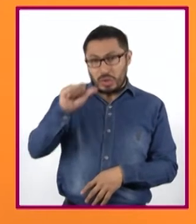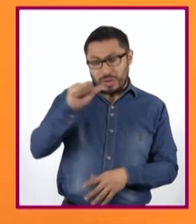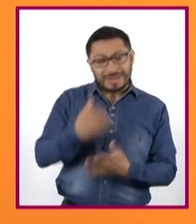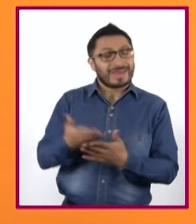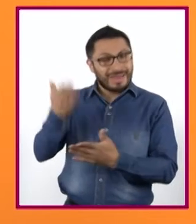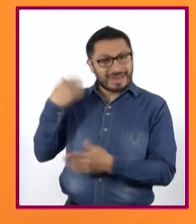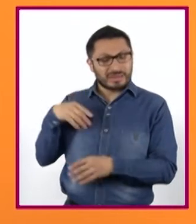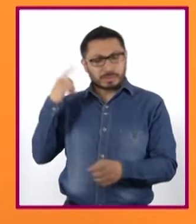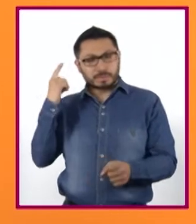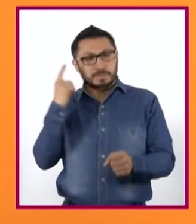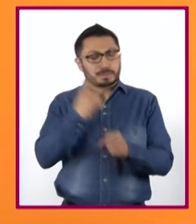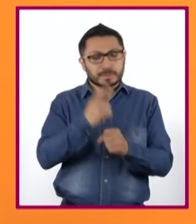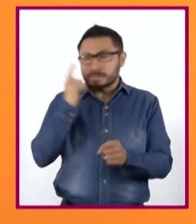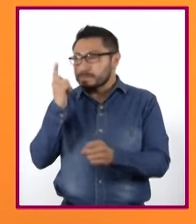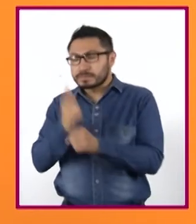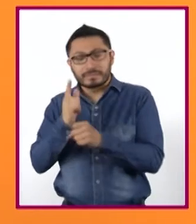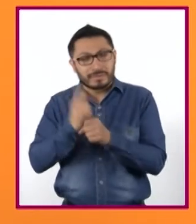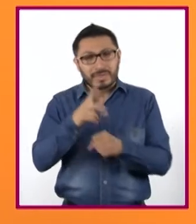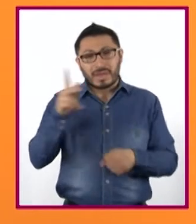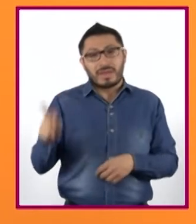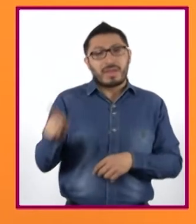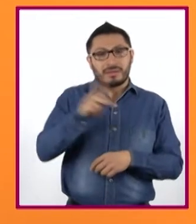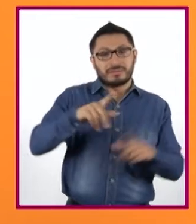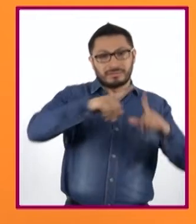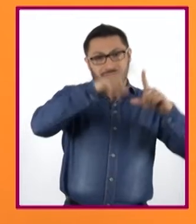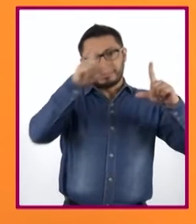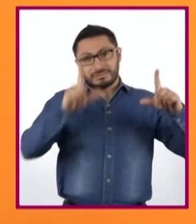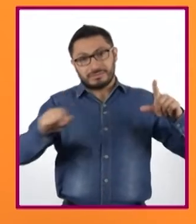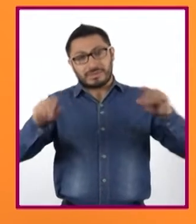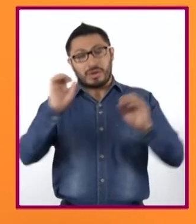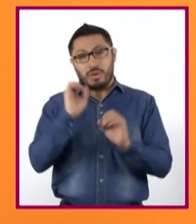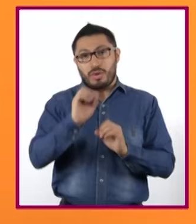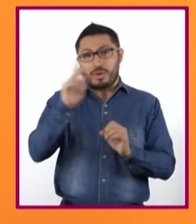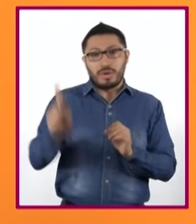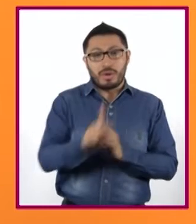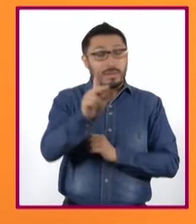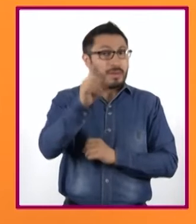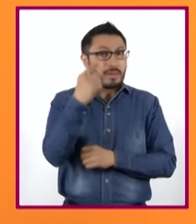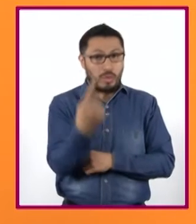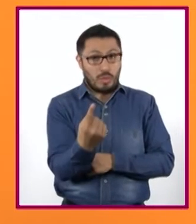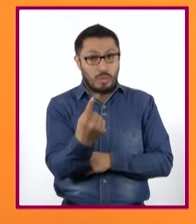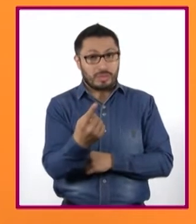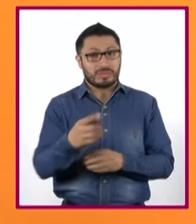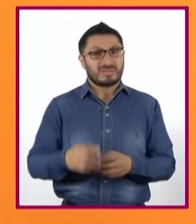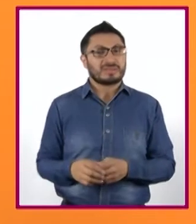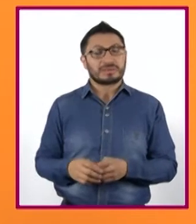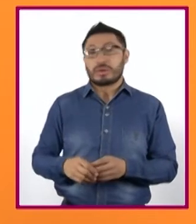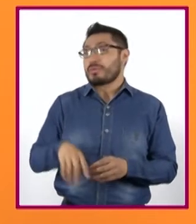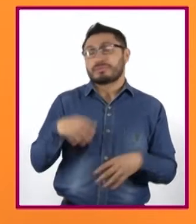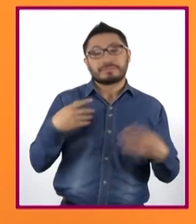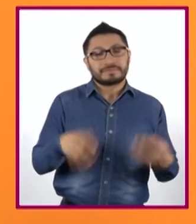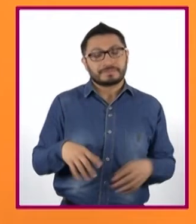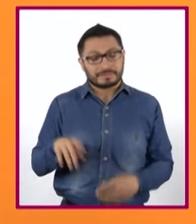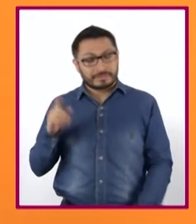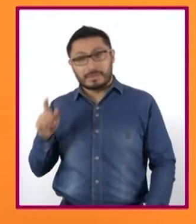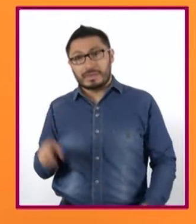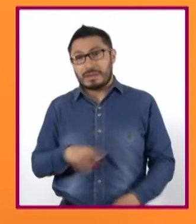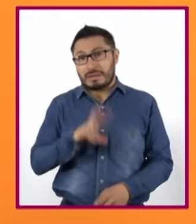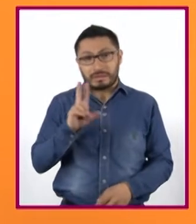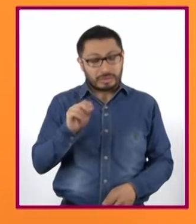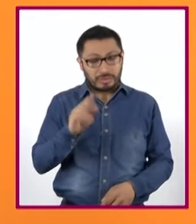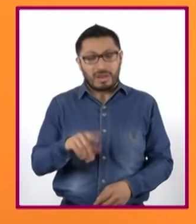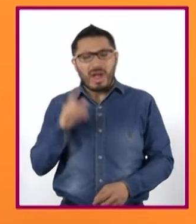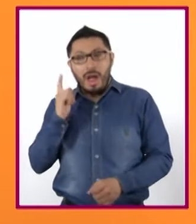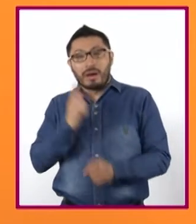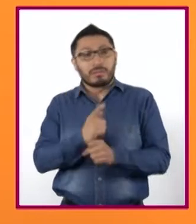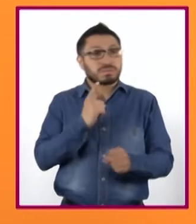se encontraron con algo similar a un país o a un solo pueblo. Se enfrentaron, por el contrario, a